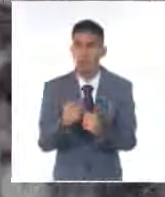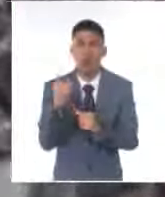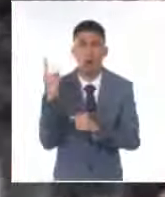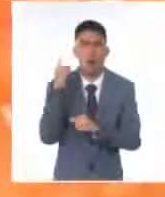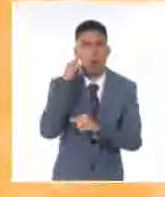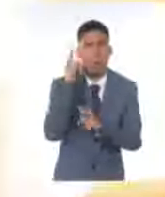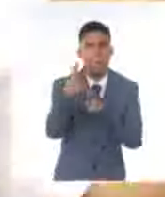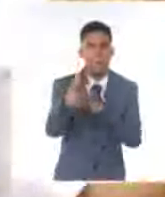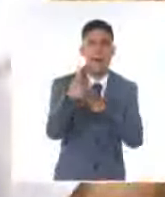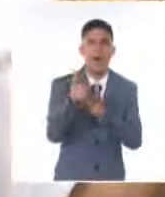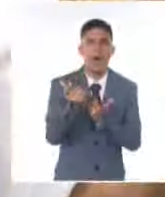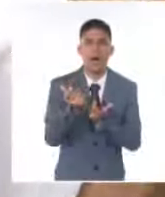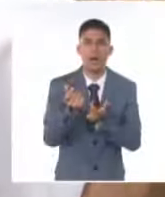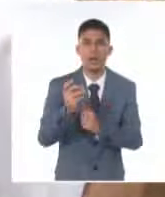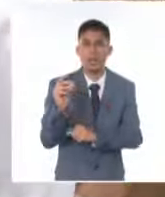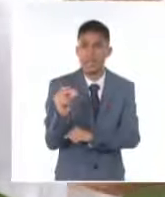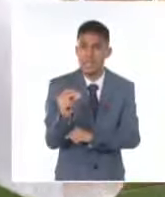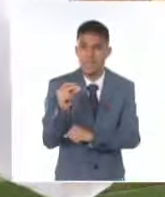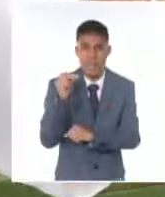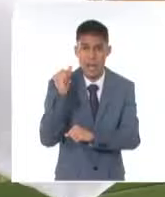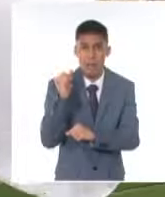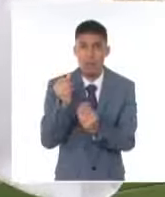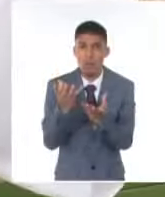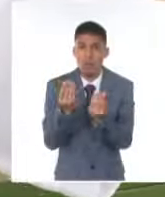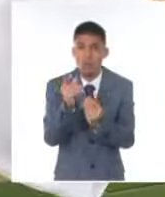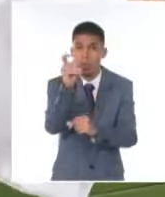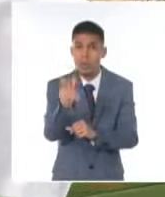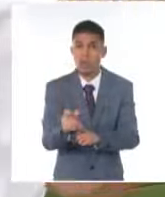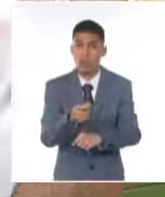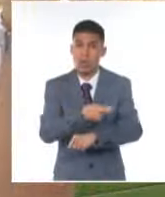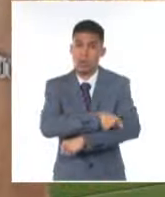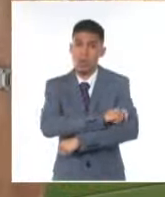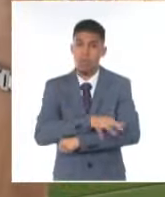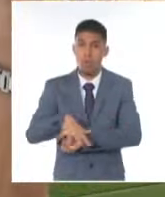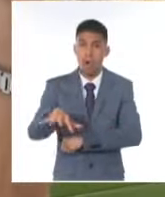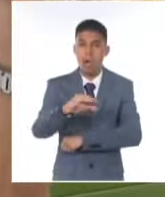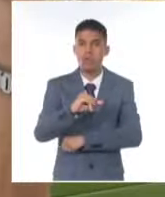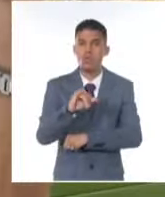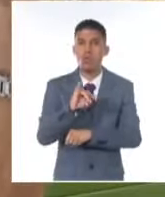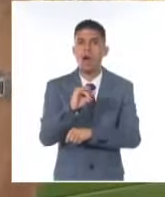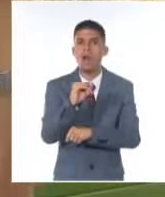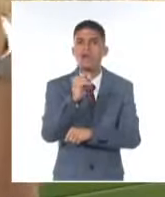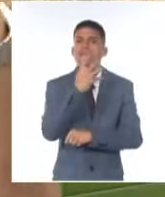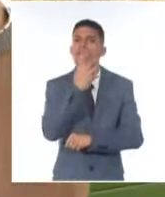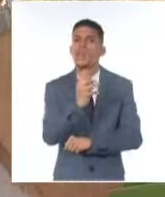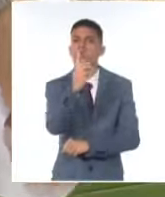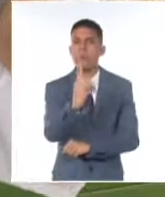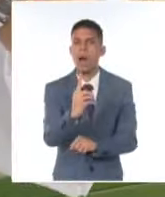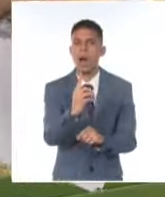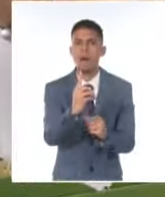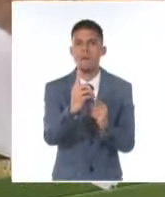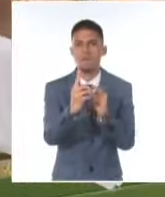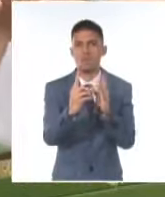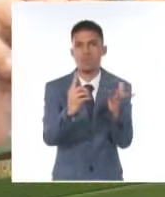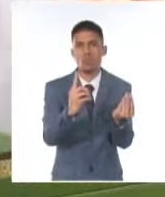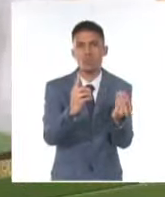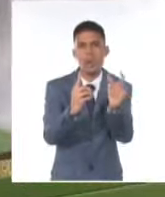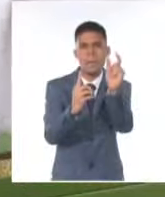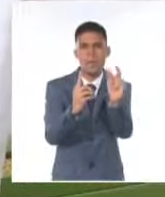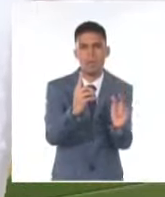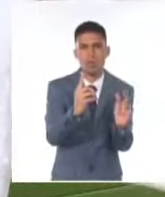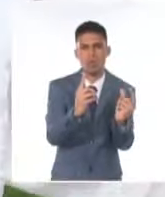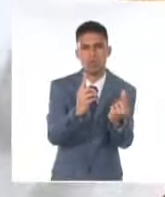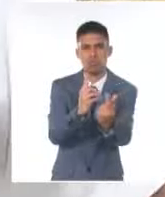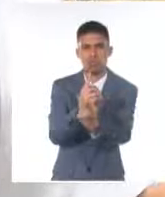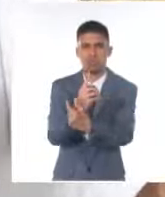Inmediatamente una cantidad de barbudos rodea a Fidel y veo a Fidel que los